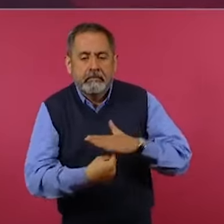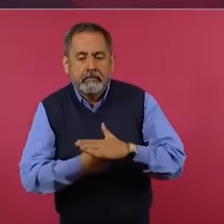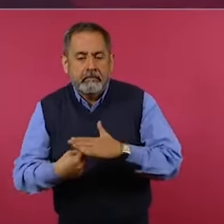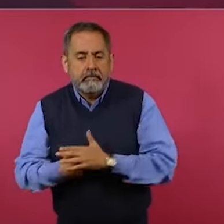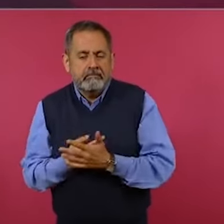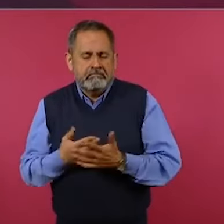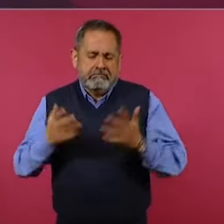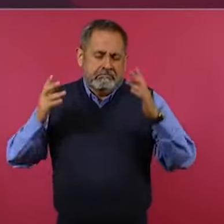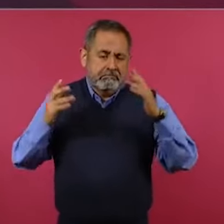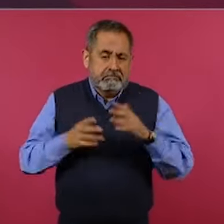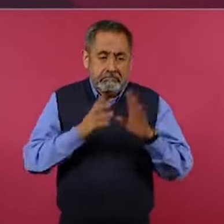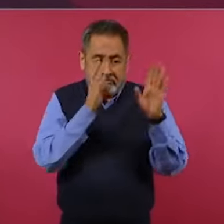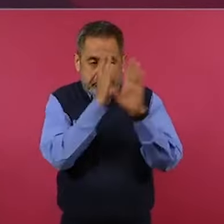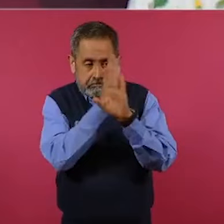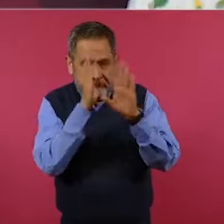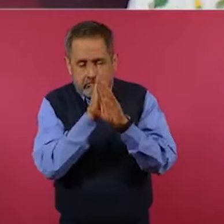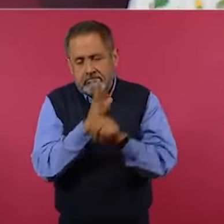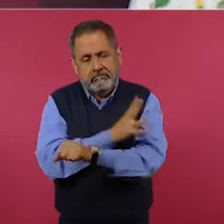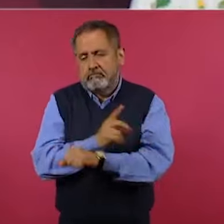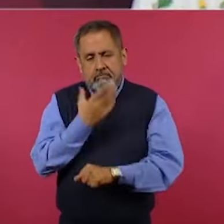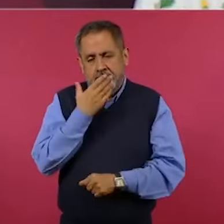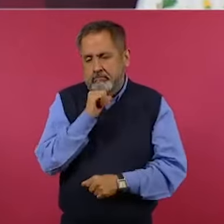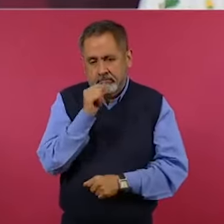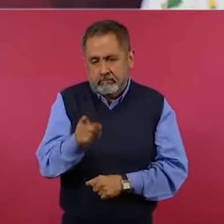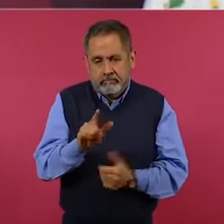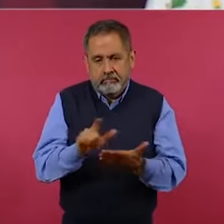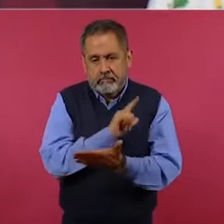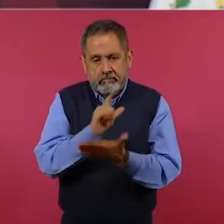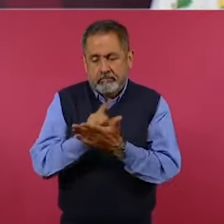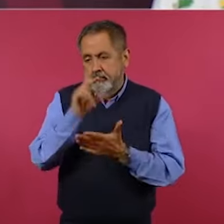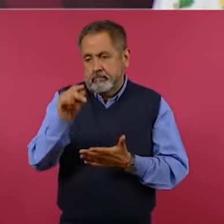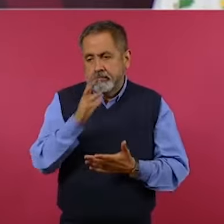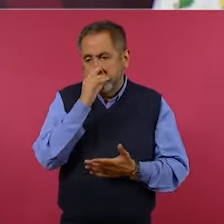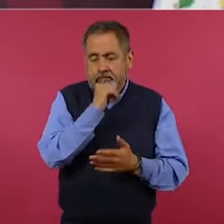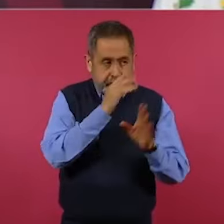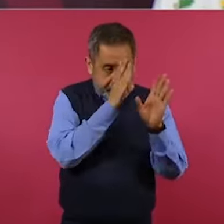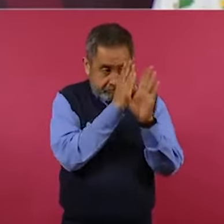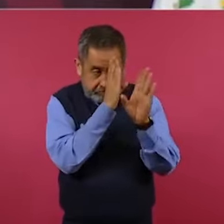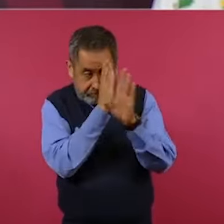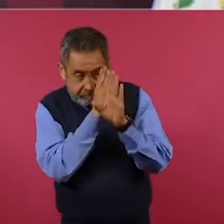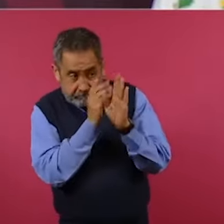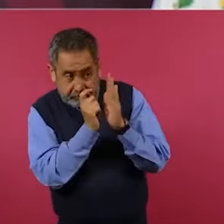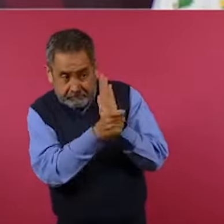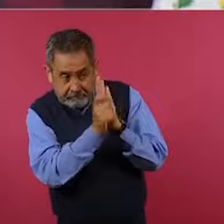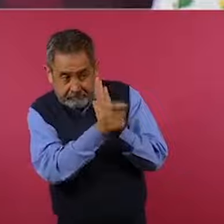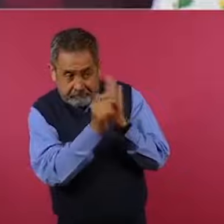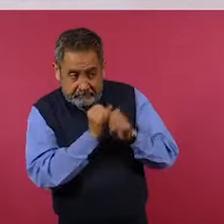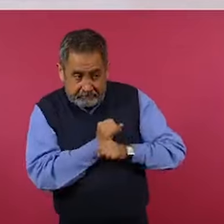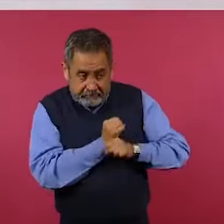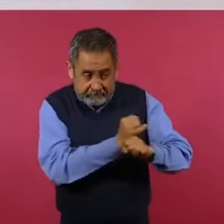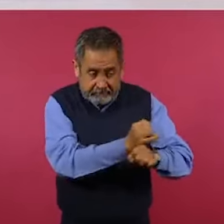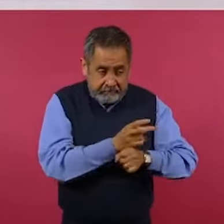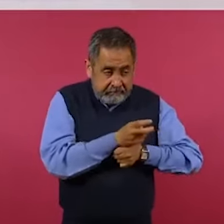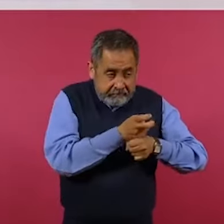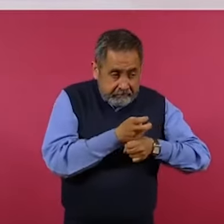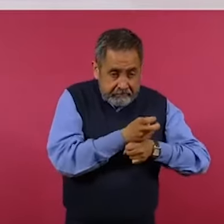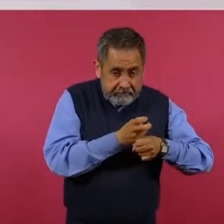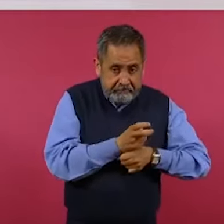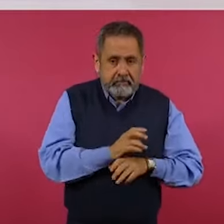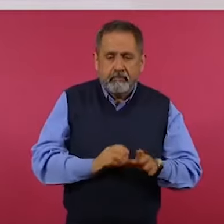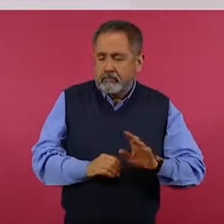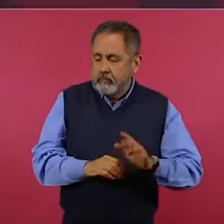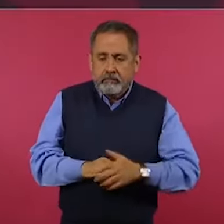inmoral, ilegal lo del espionaje. Pero sí hay